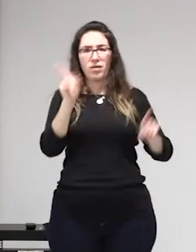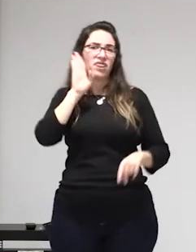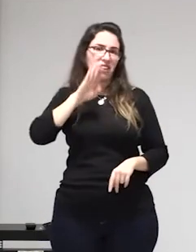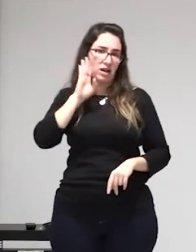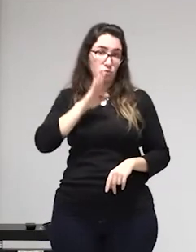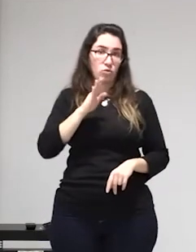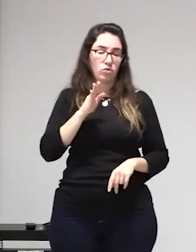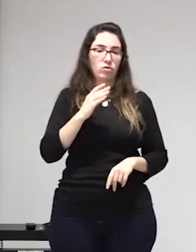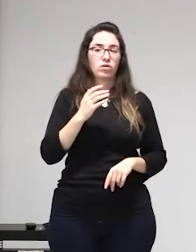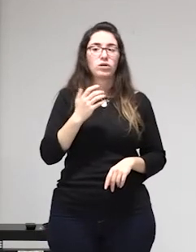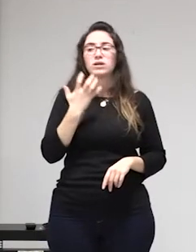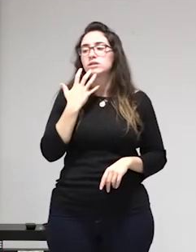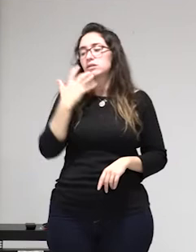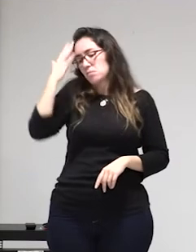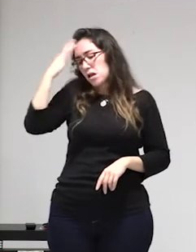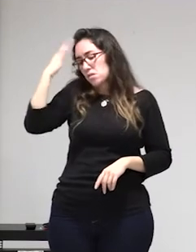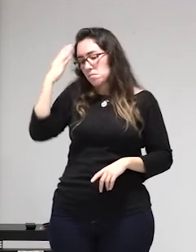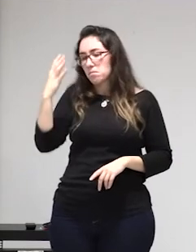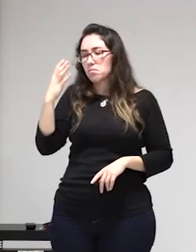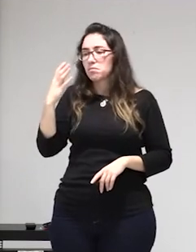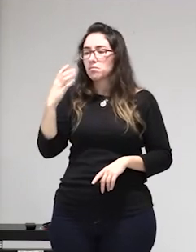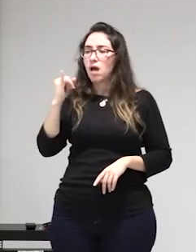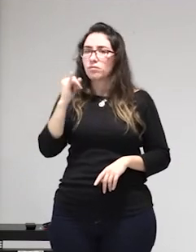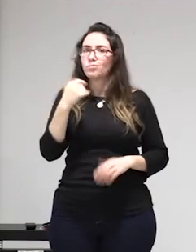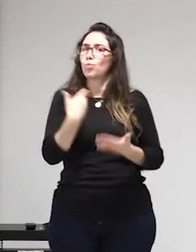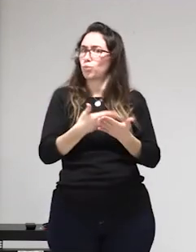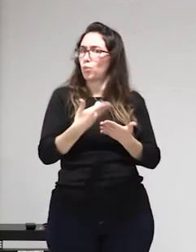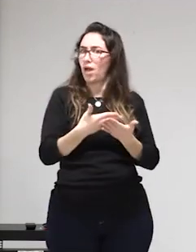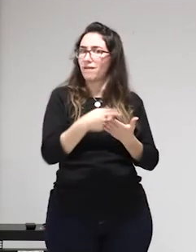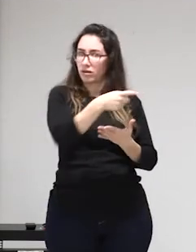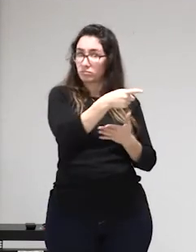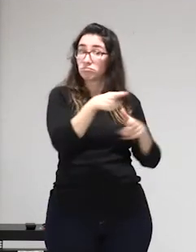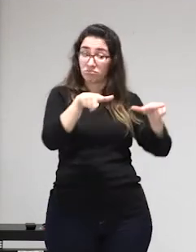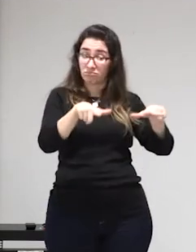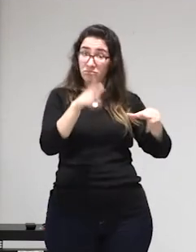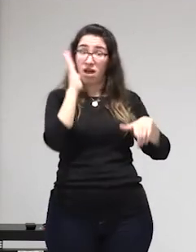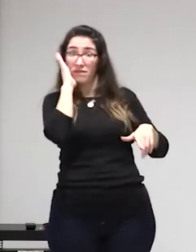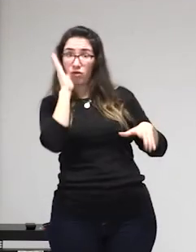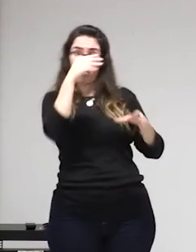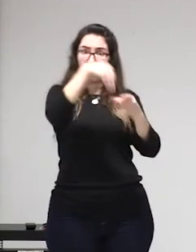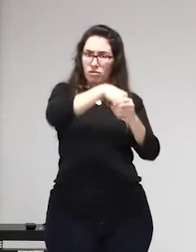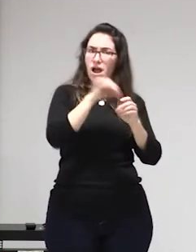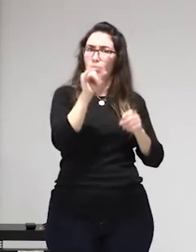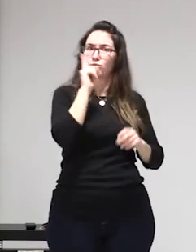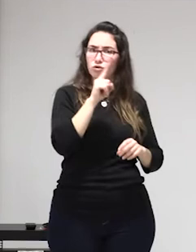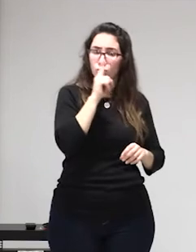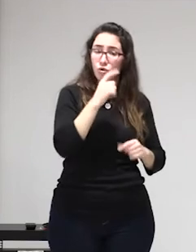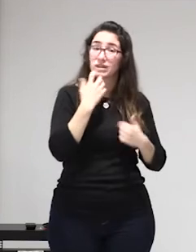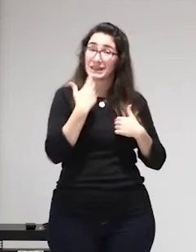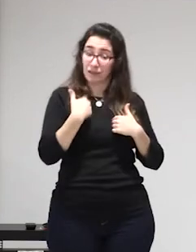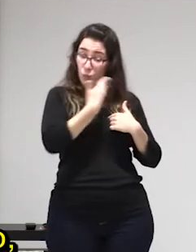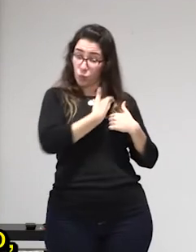y lo he traído aquí un poco porque me apetece preguntarte por las consecuencias que ha tenido el